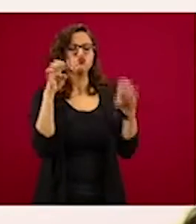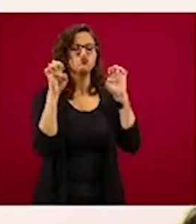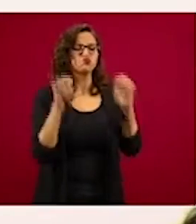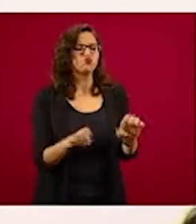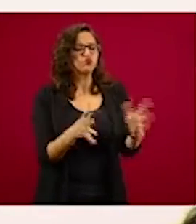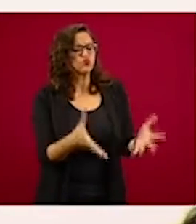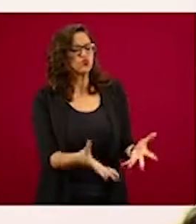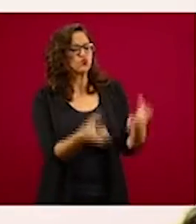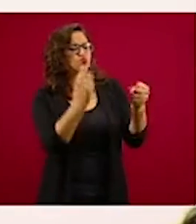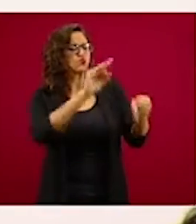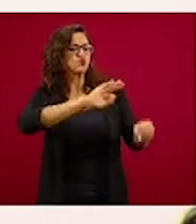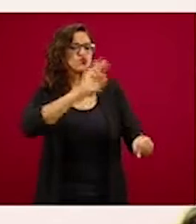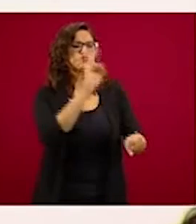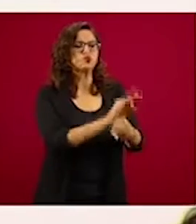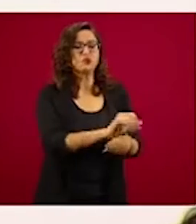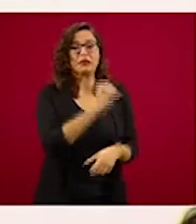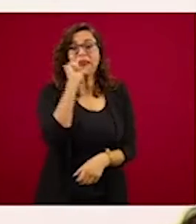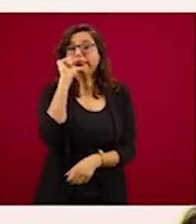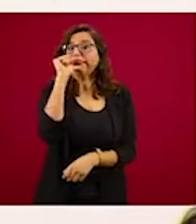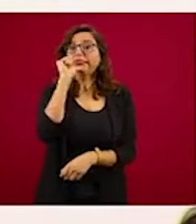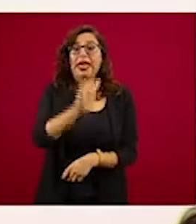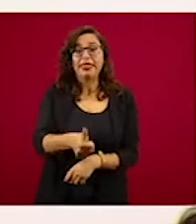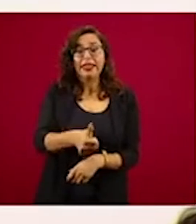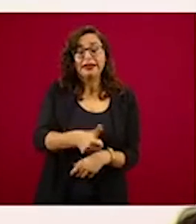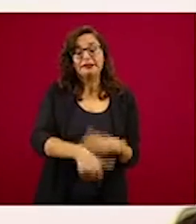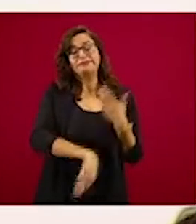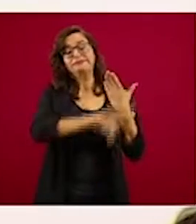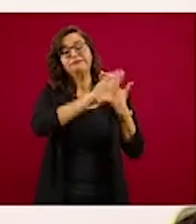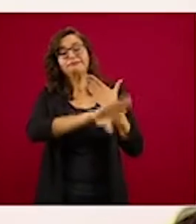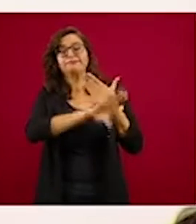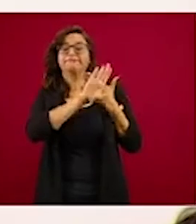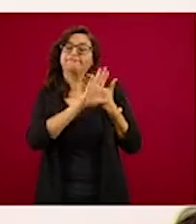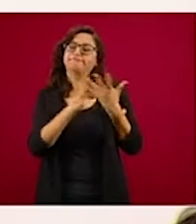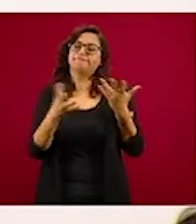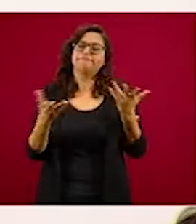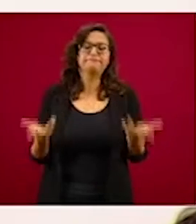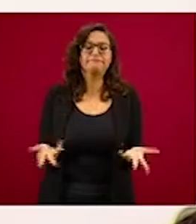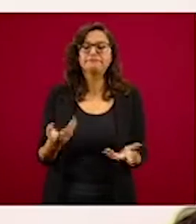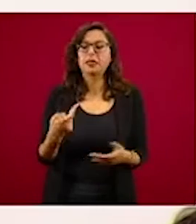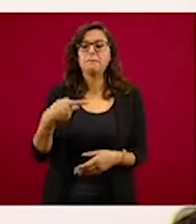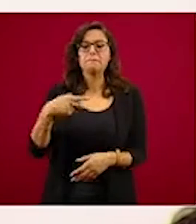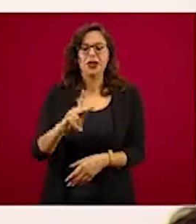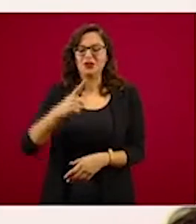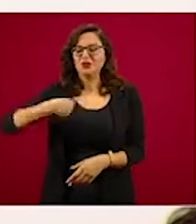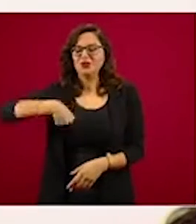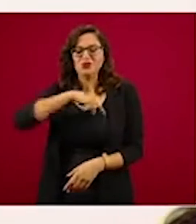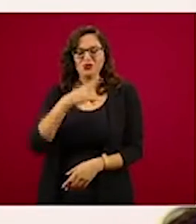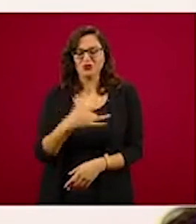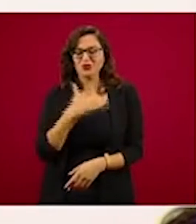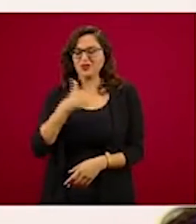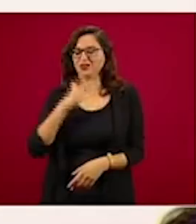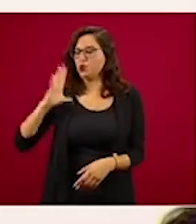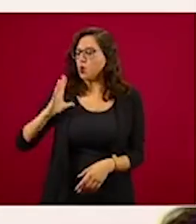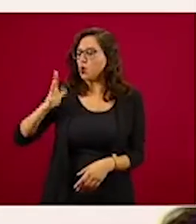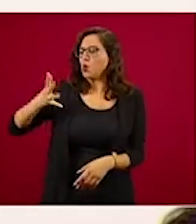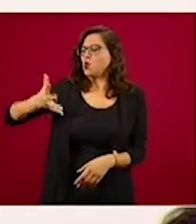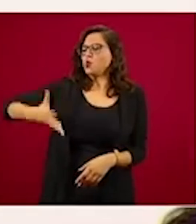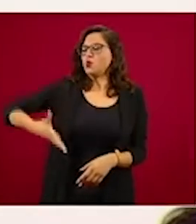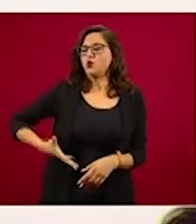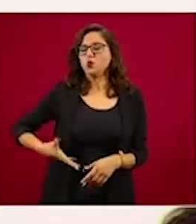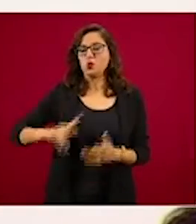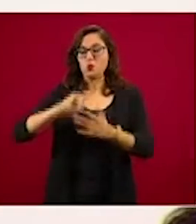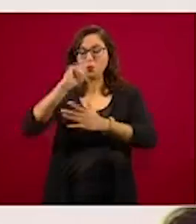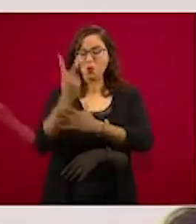es un timbre de orgullo poder decir que ayudamos por medio de los programas sociales a 23 millones